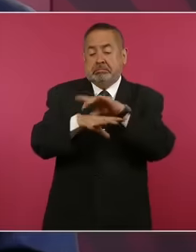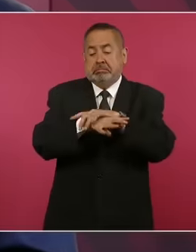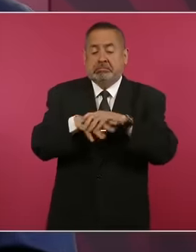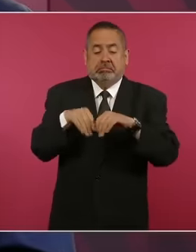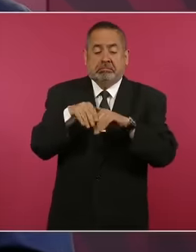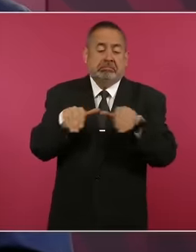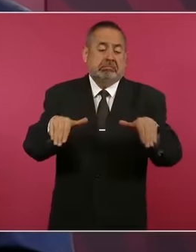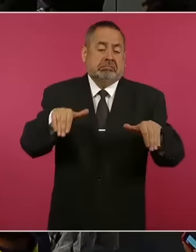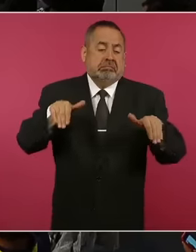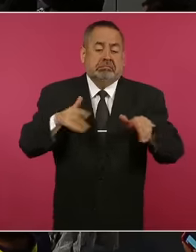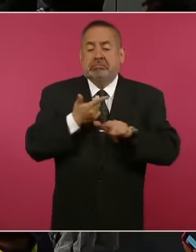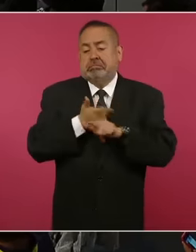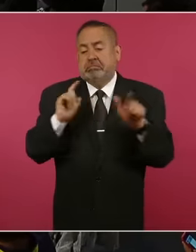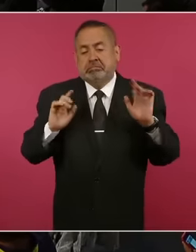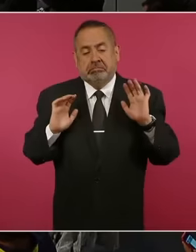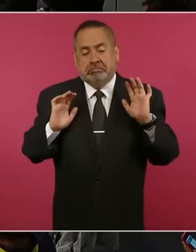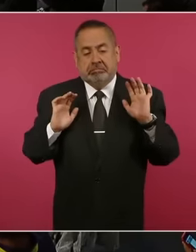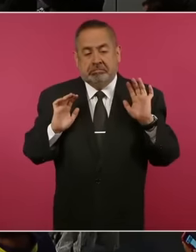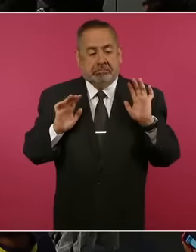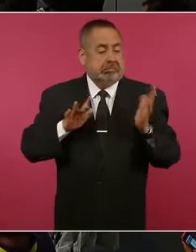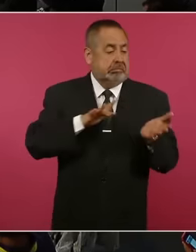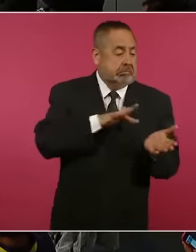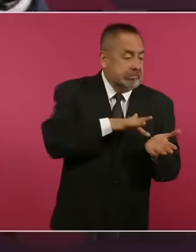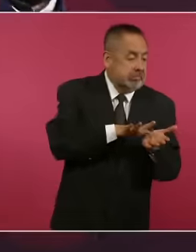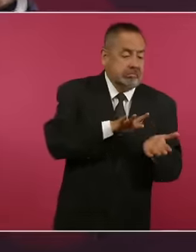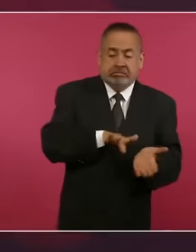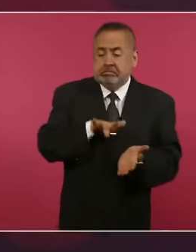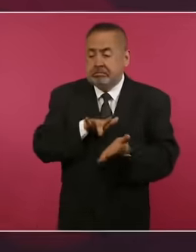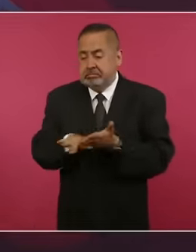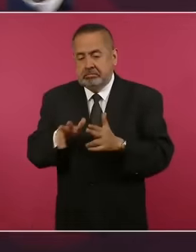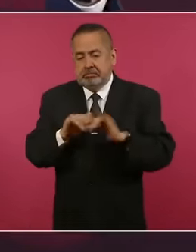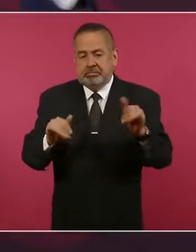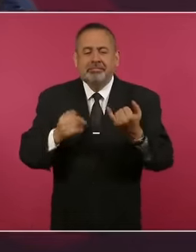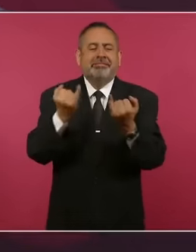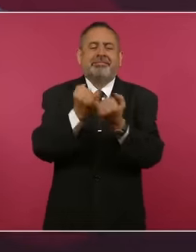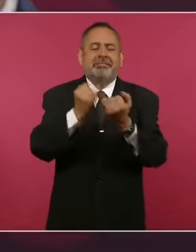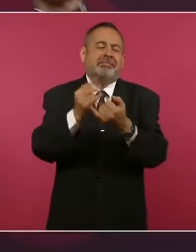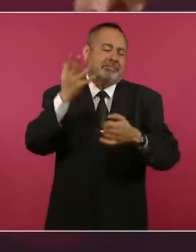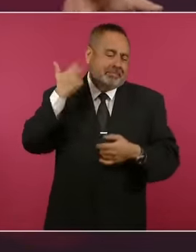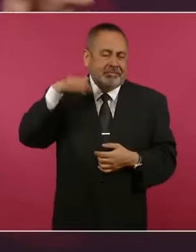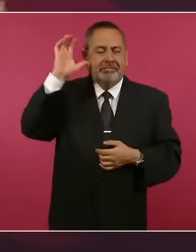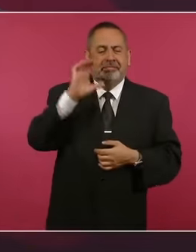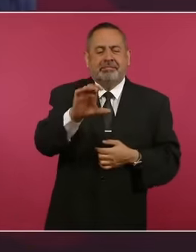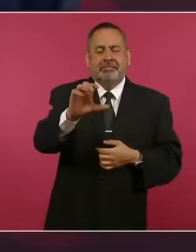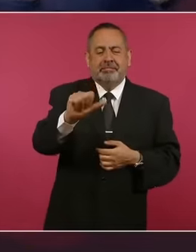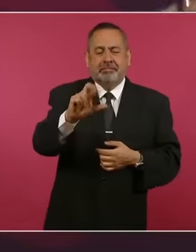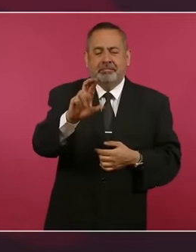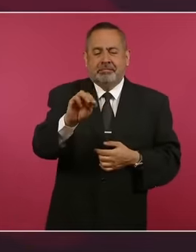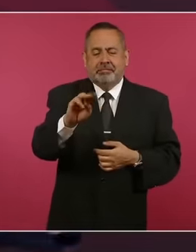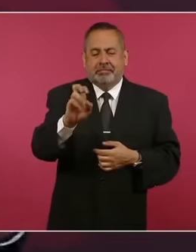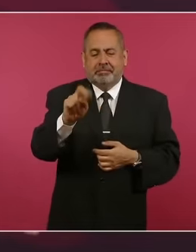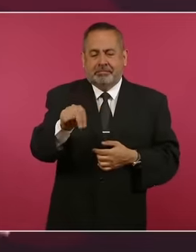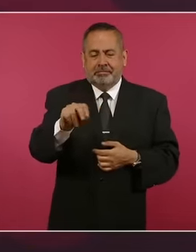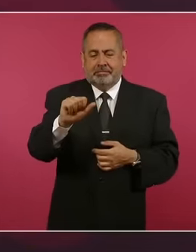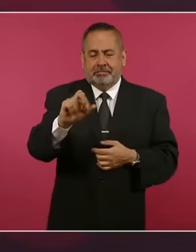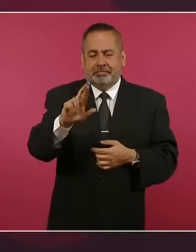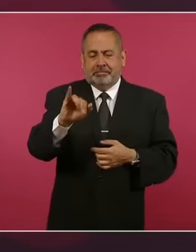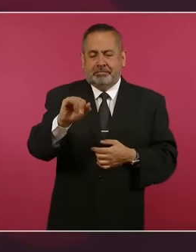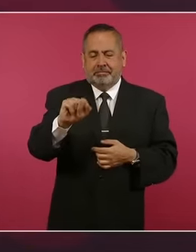así como era Carmen Aristegui, para poner ejemplos,